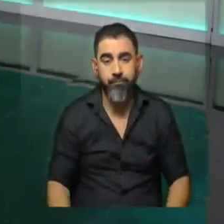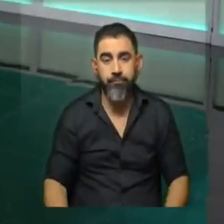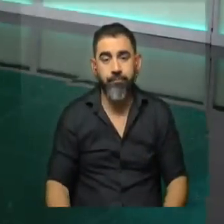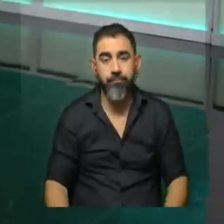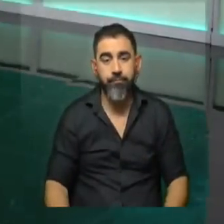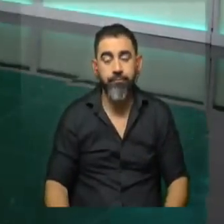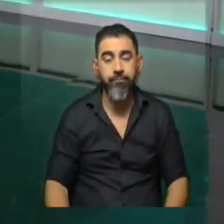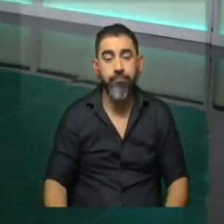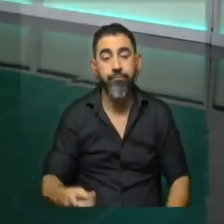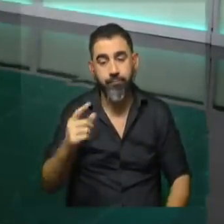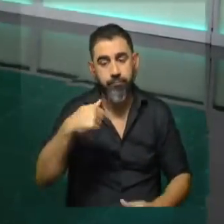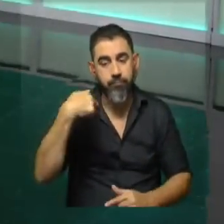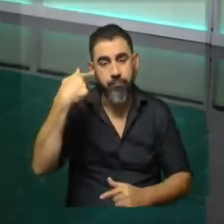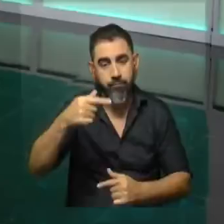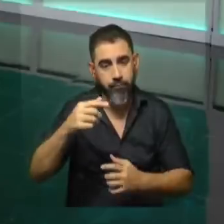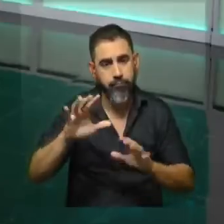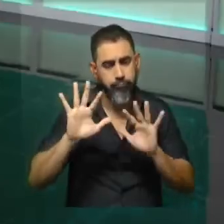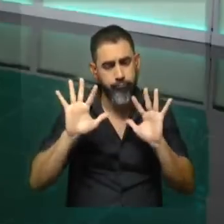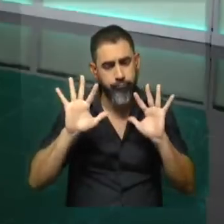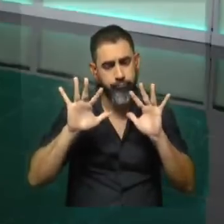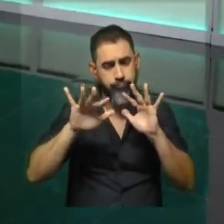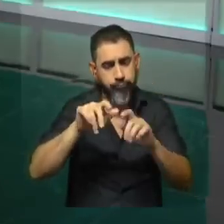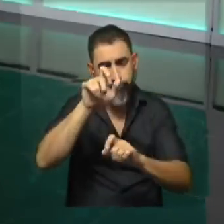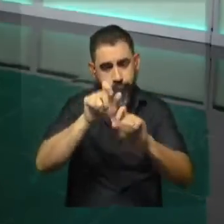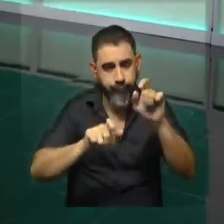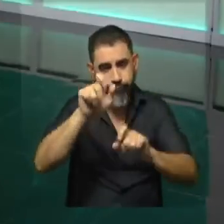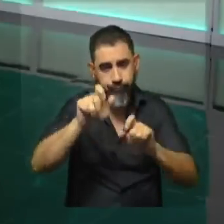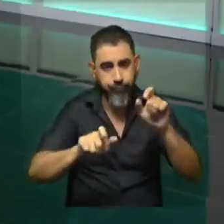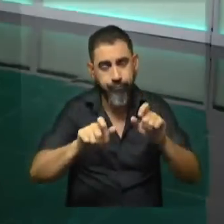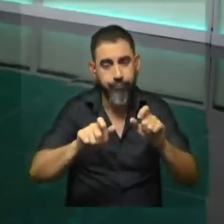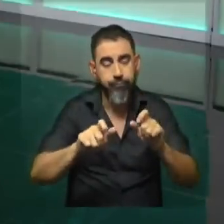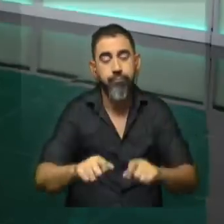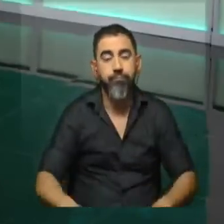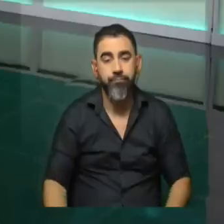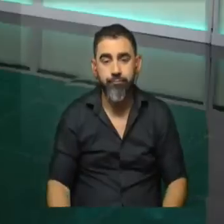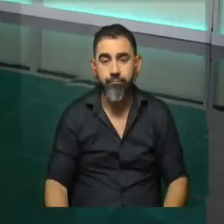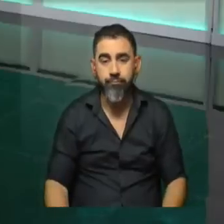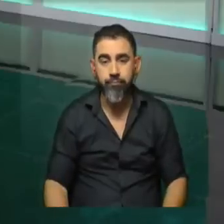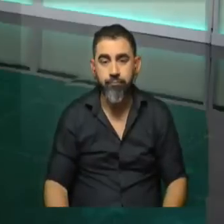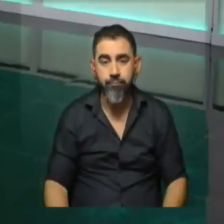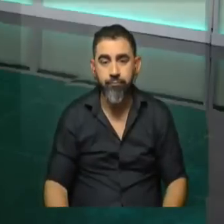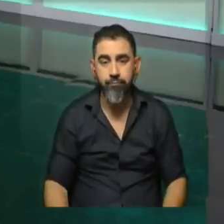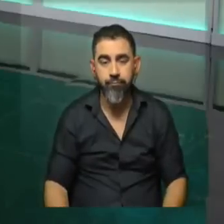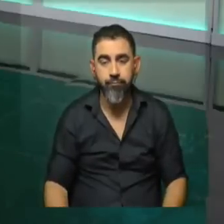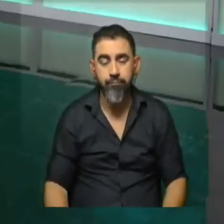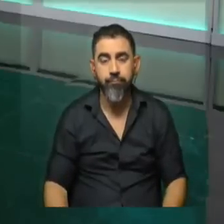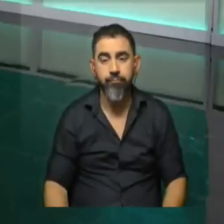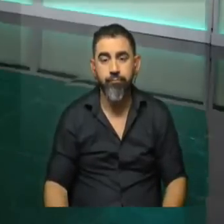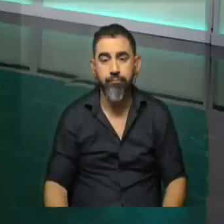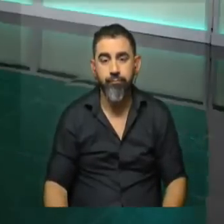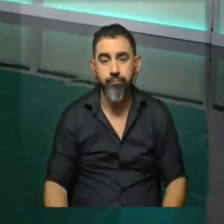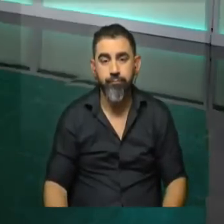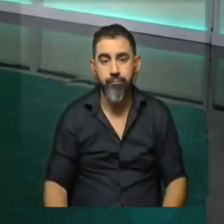correr de las horas, se va a ir llenando de gente, de comercios, en, bueno, una multitud de personas. Claro que sí, además,